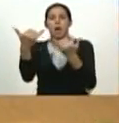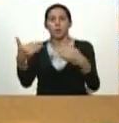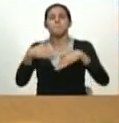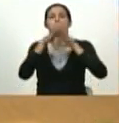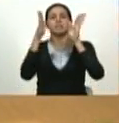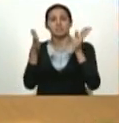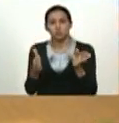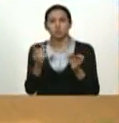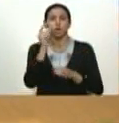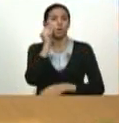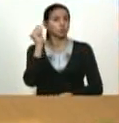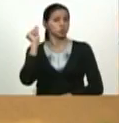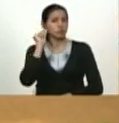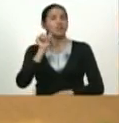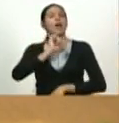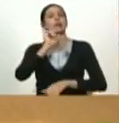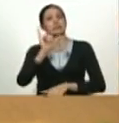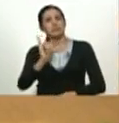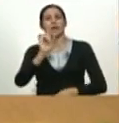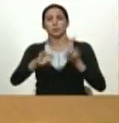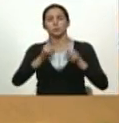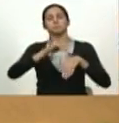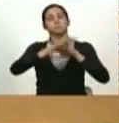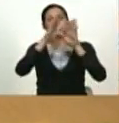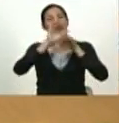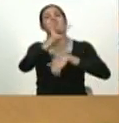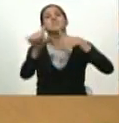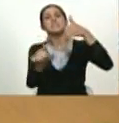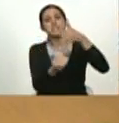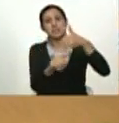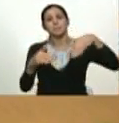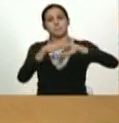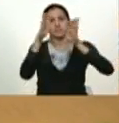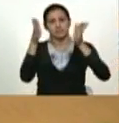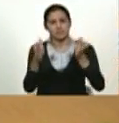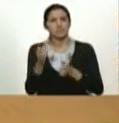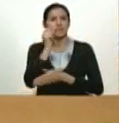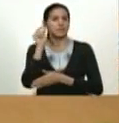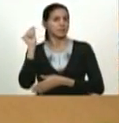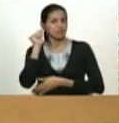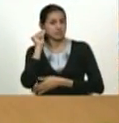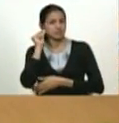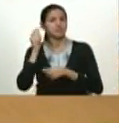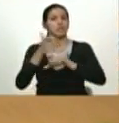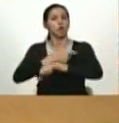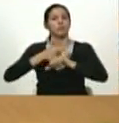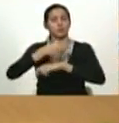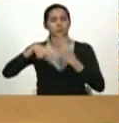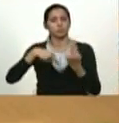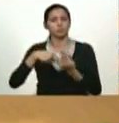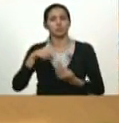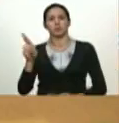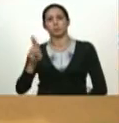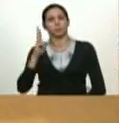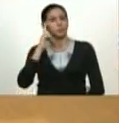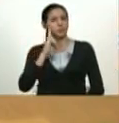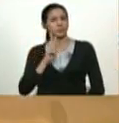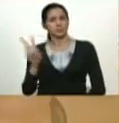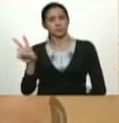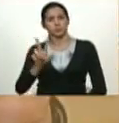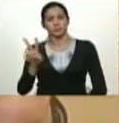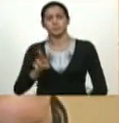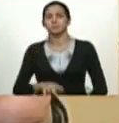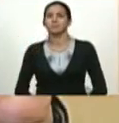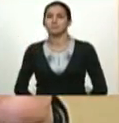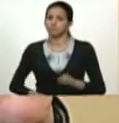ministras vicepresidentes y vicepresidentas del gobierno revolucionario de la república bolivariana de venezuela